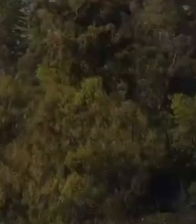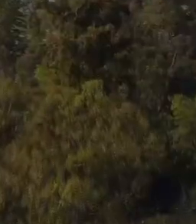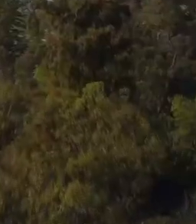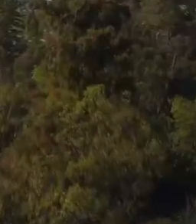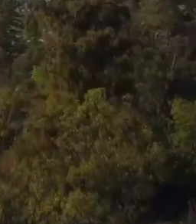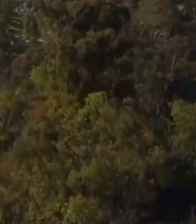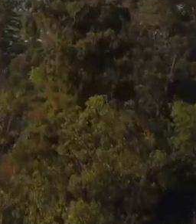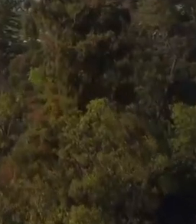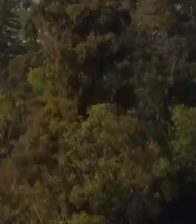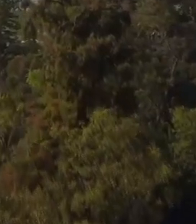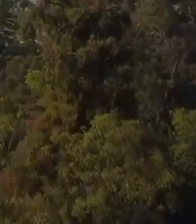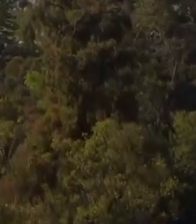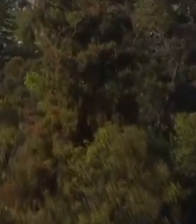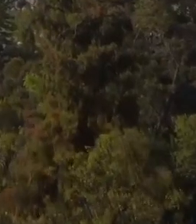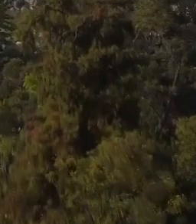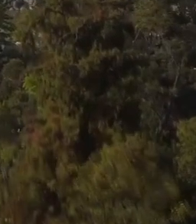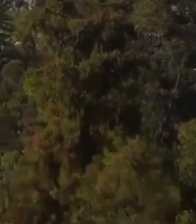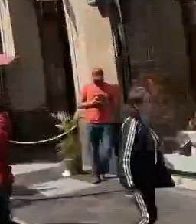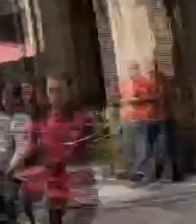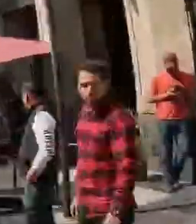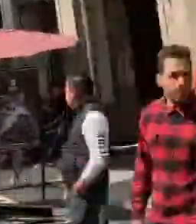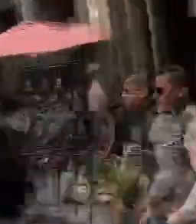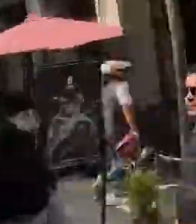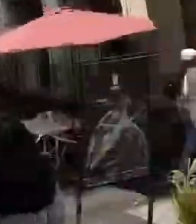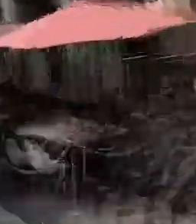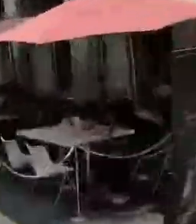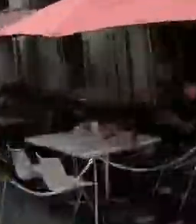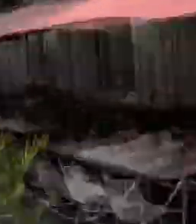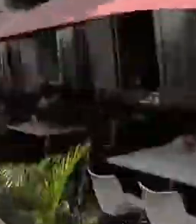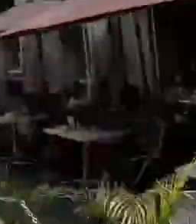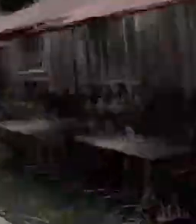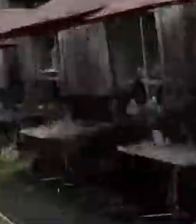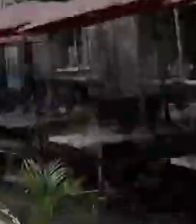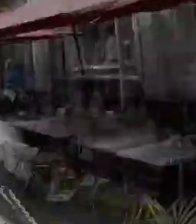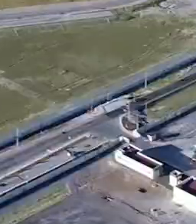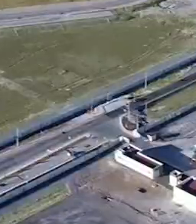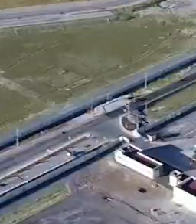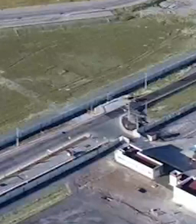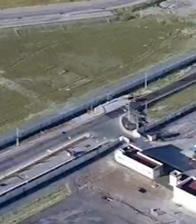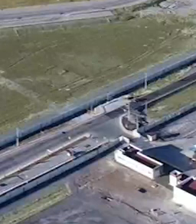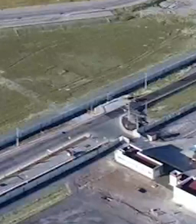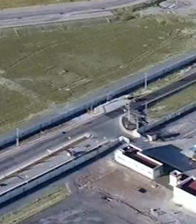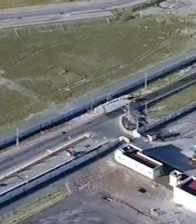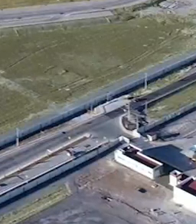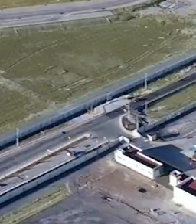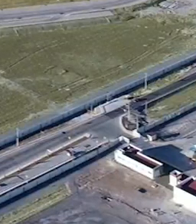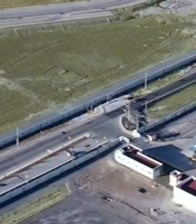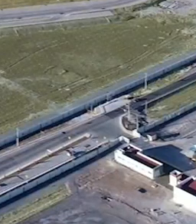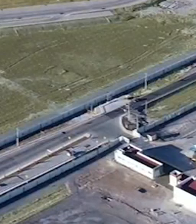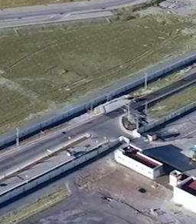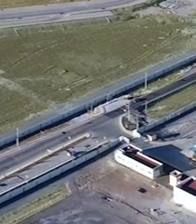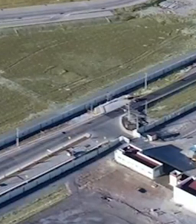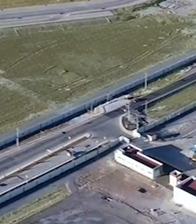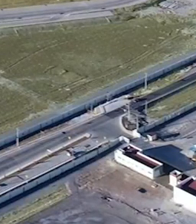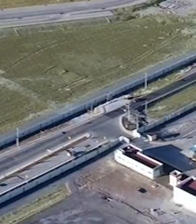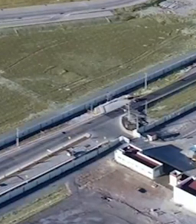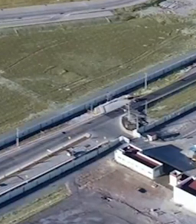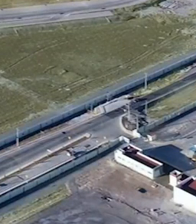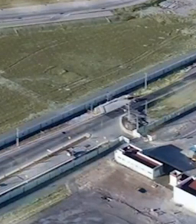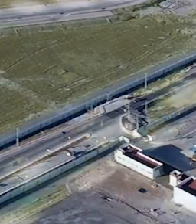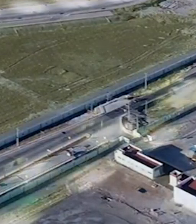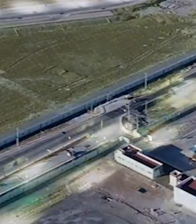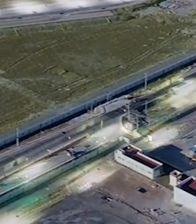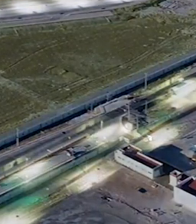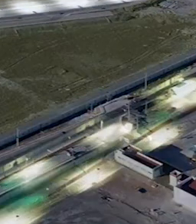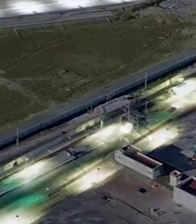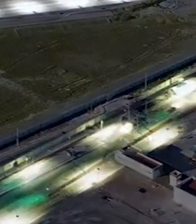importante pulmón verde en beneficio de los habitantes de la capital del país. En este sentido, es importante destacar